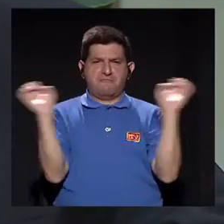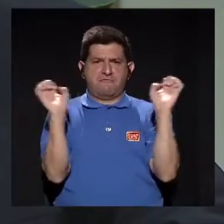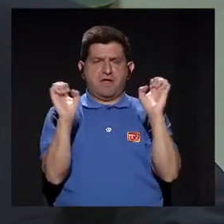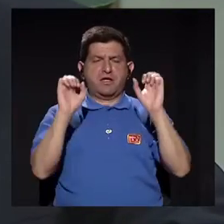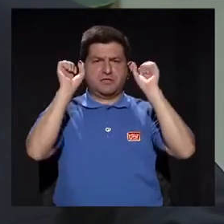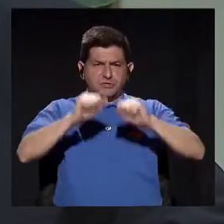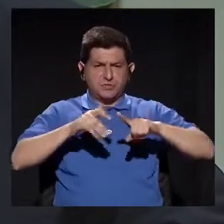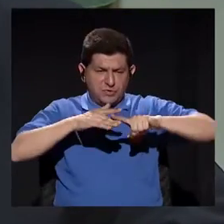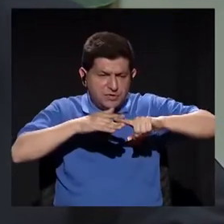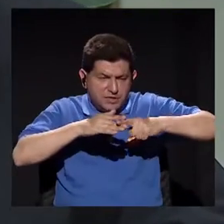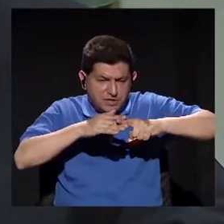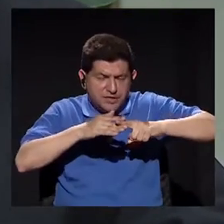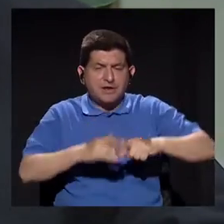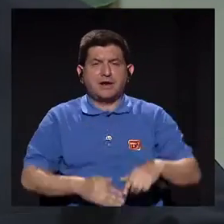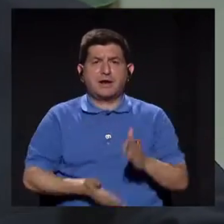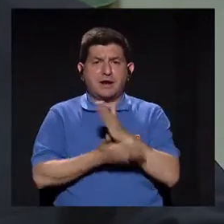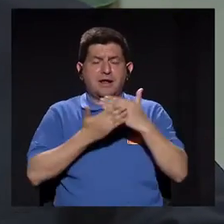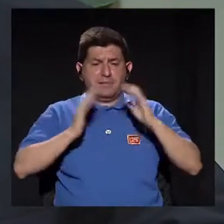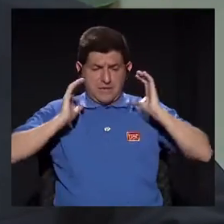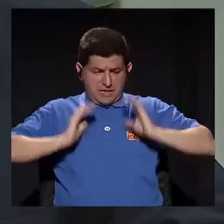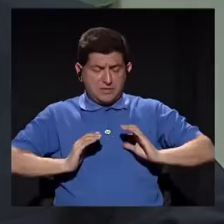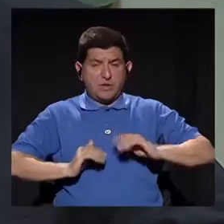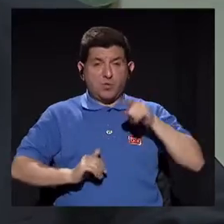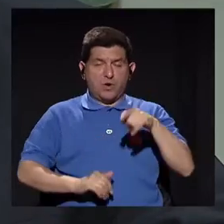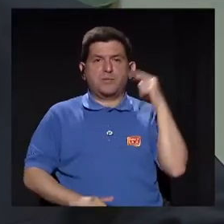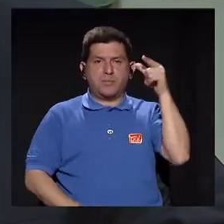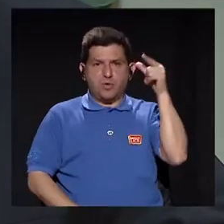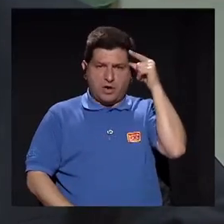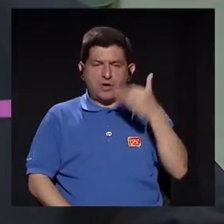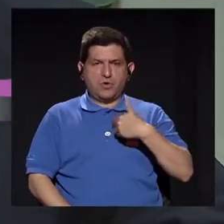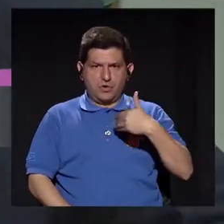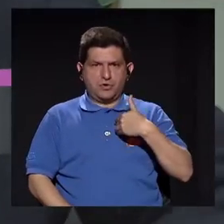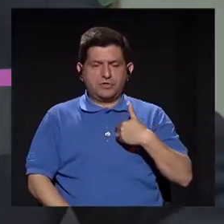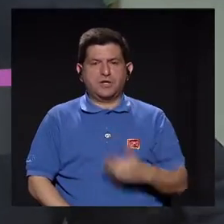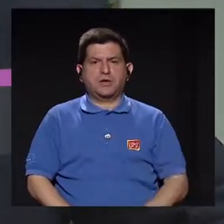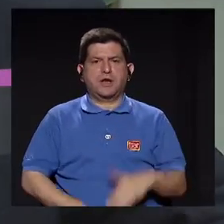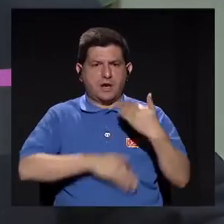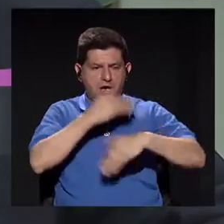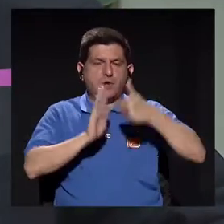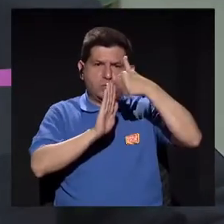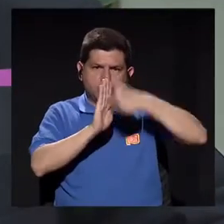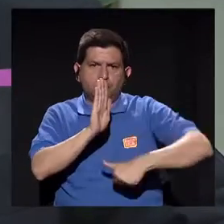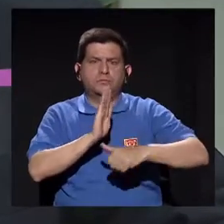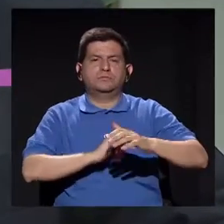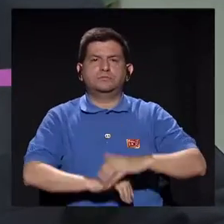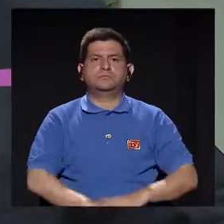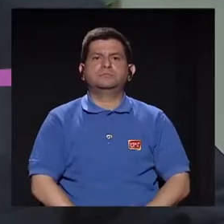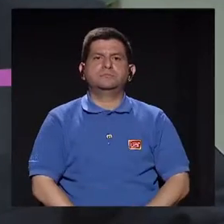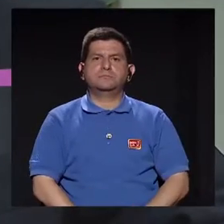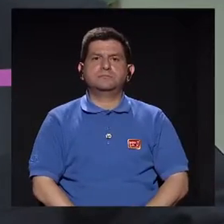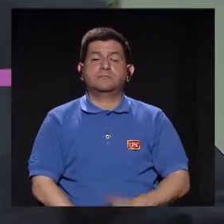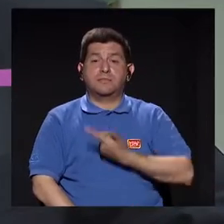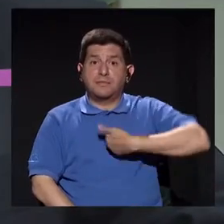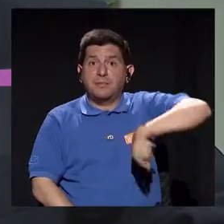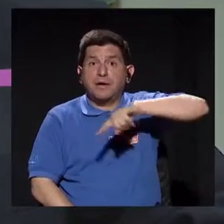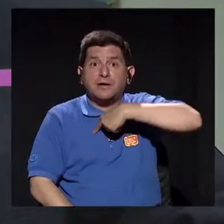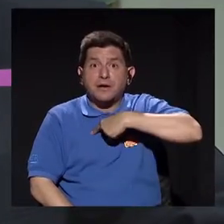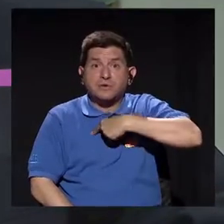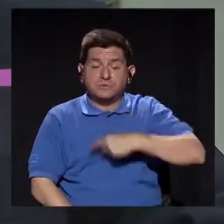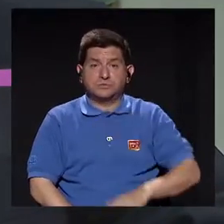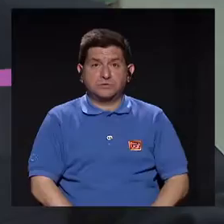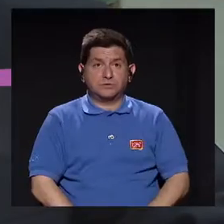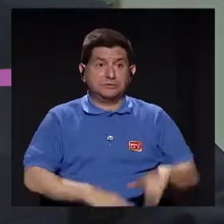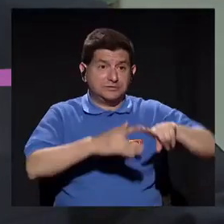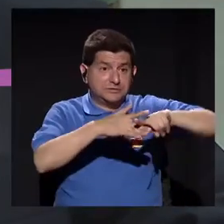energías para reparar los tejidos de los que fue pues obviamente sometido su proceso quirúrgico. Entonces, para nosotros